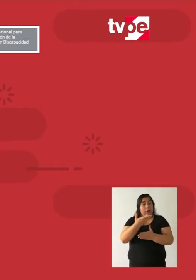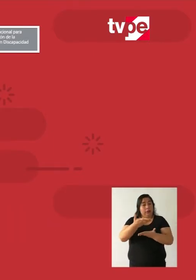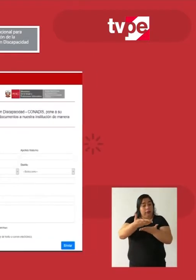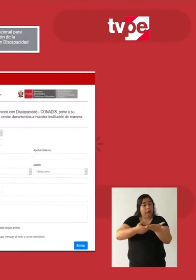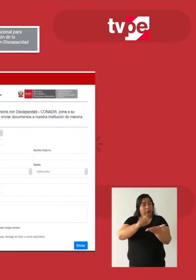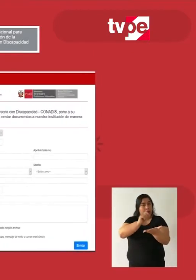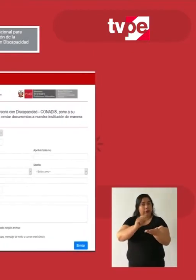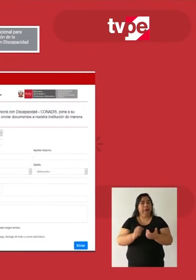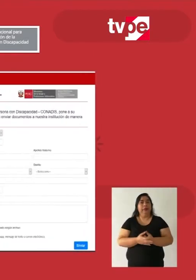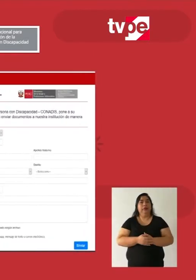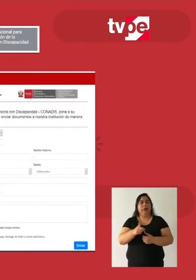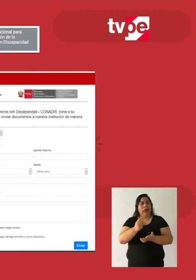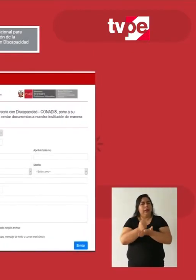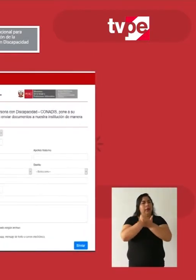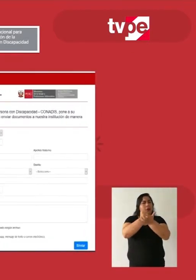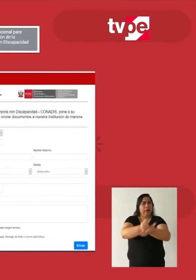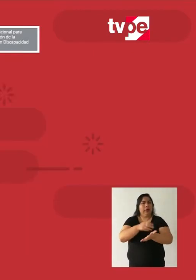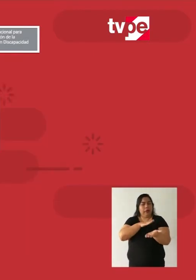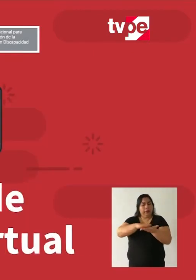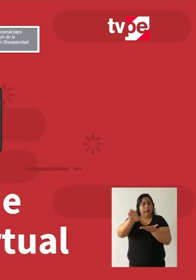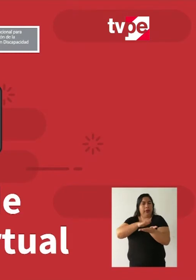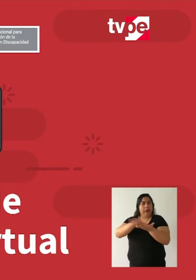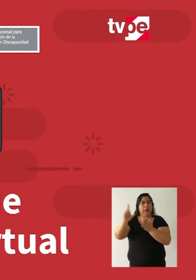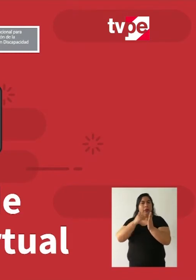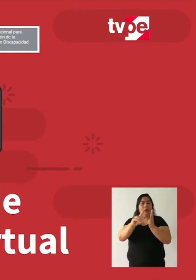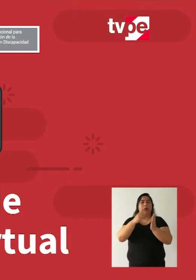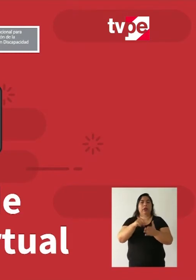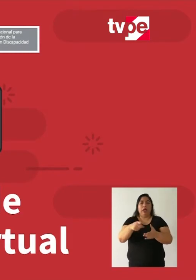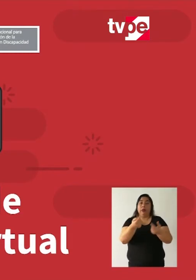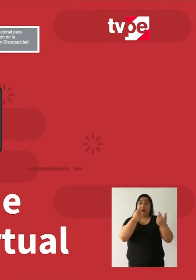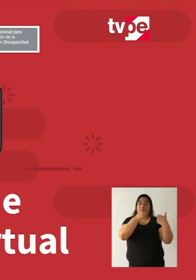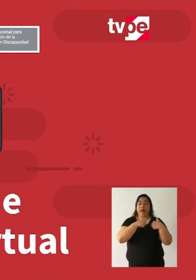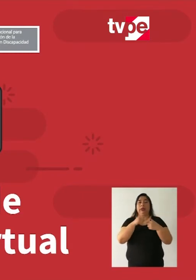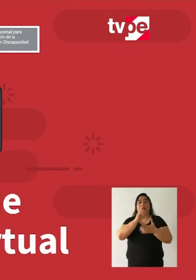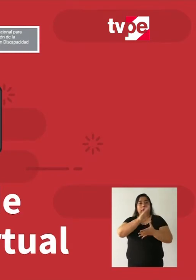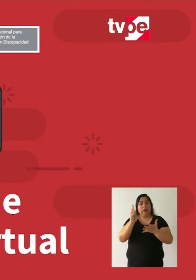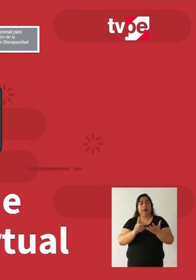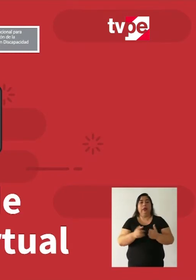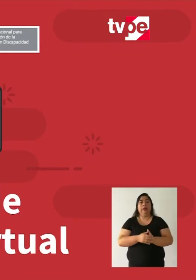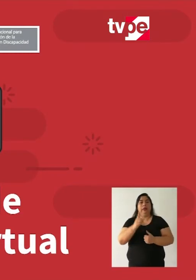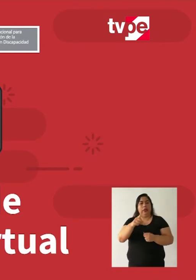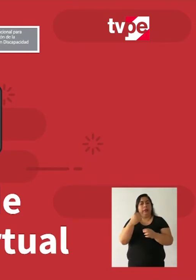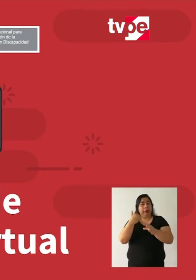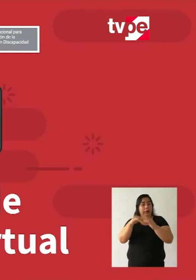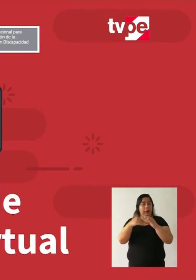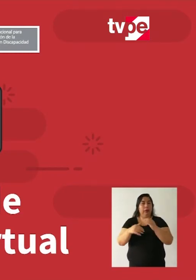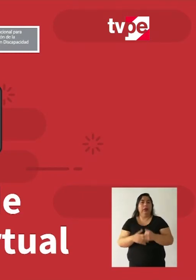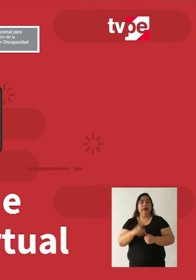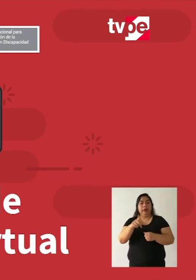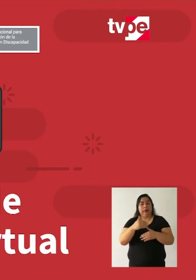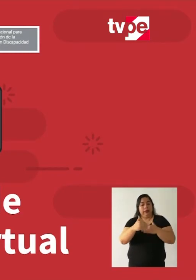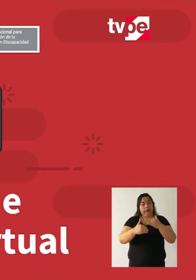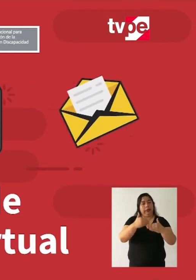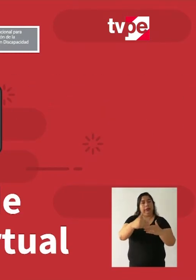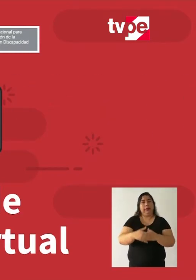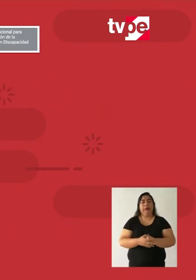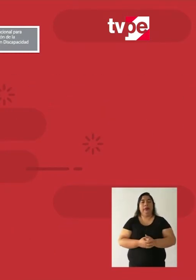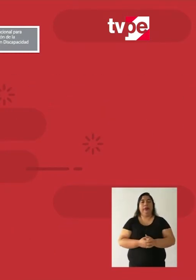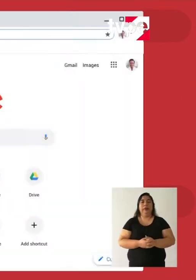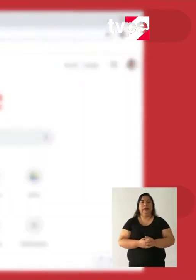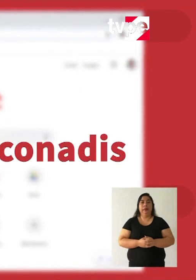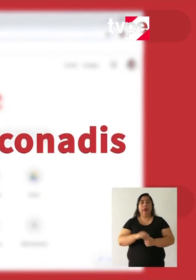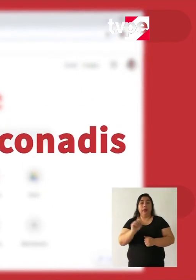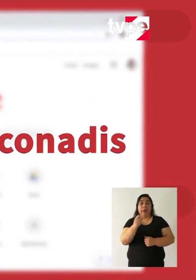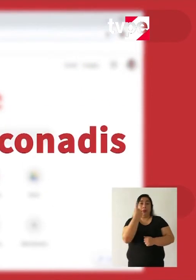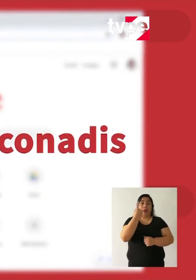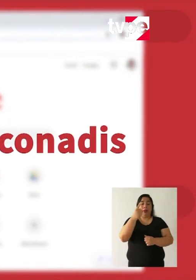este breve formulario que le permitirá enviar documentos a nuestra institución de manera virtual, siguiendo los siguientes